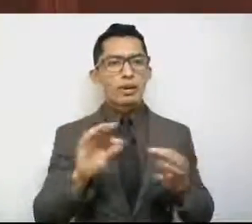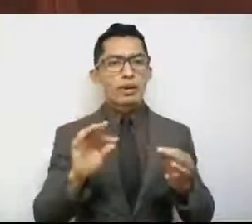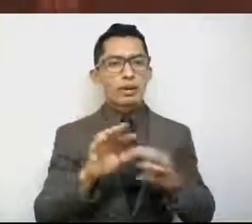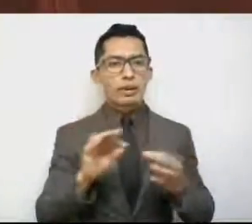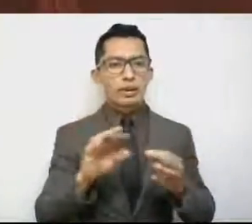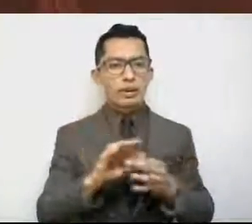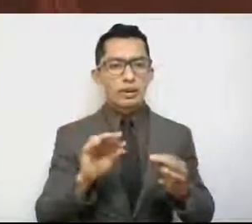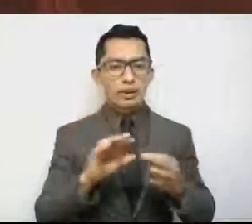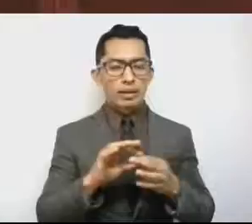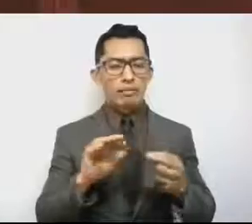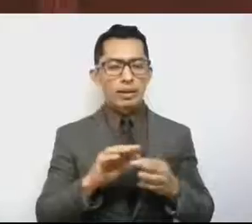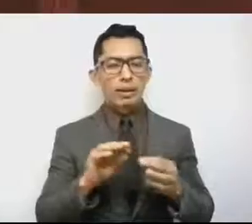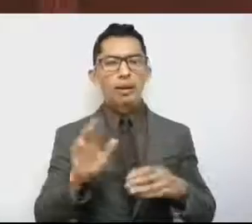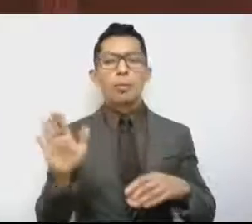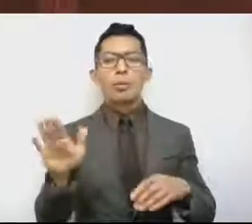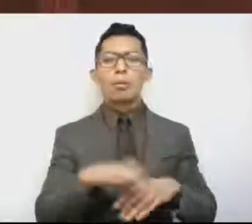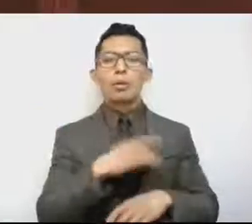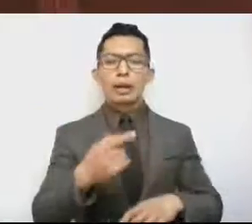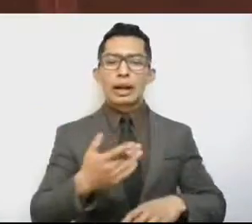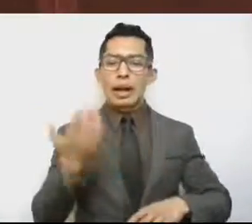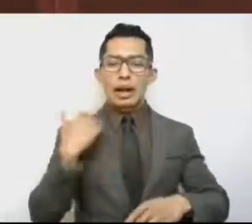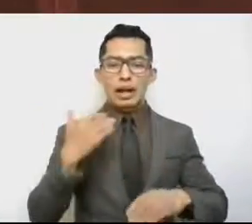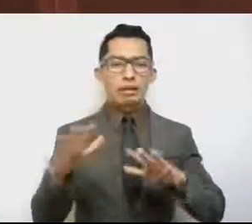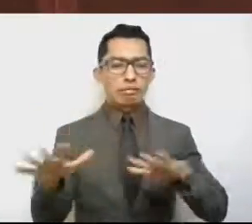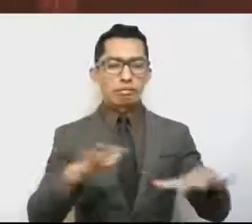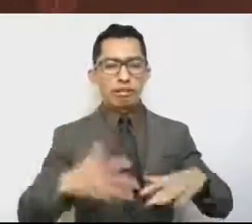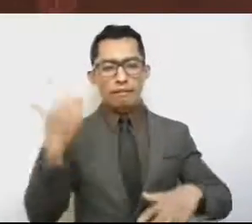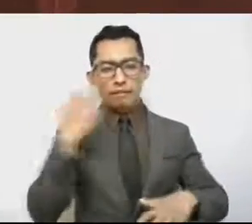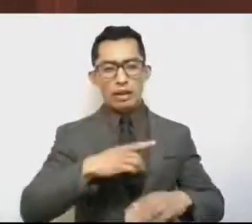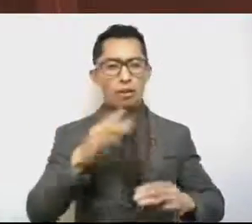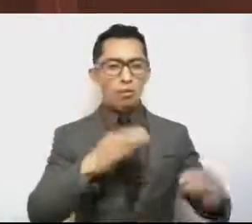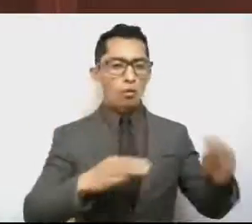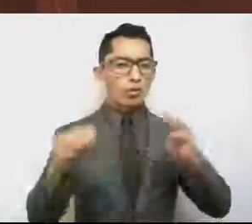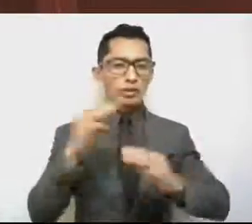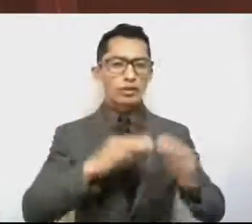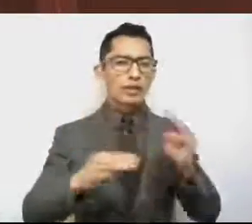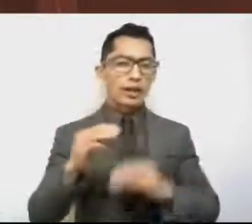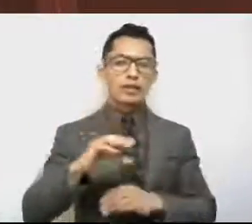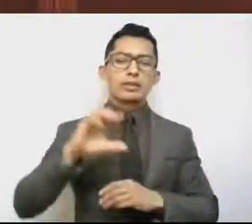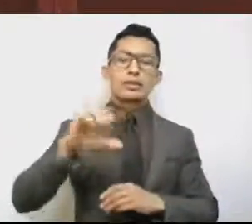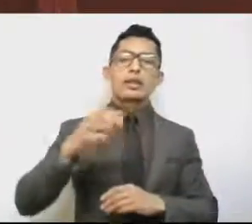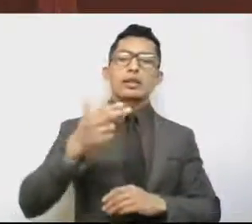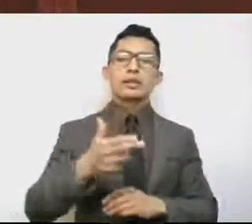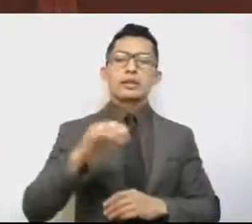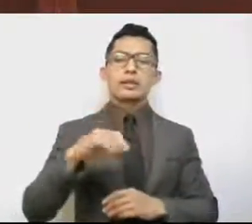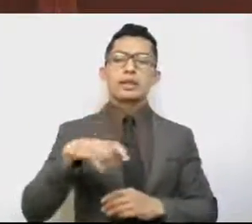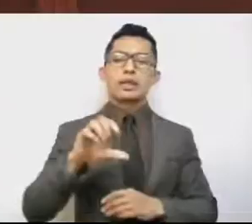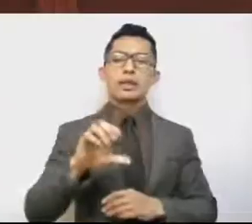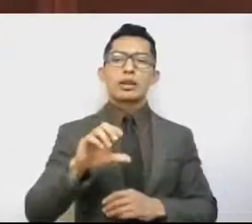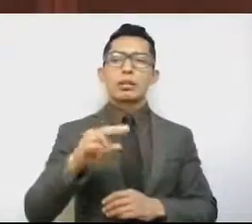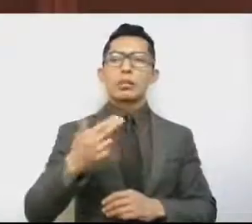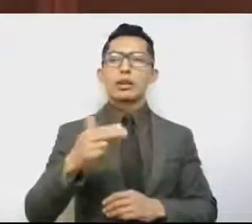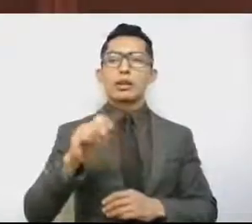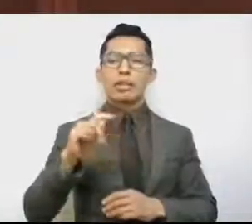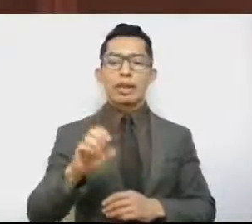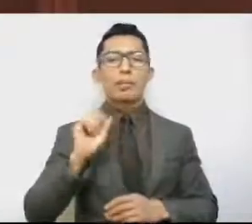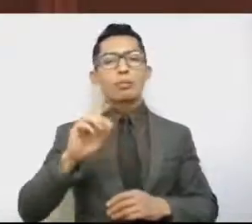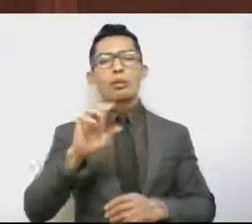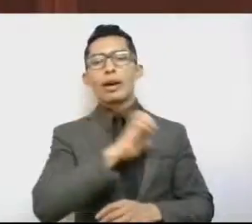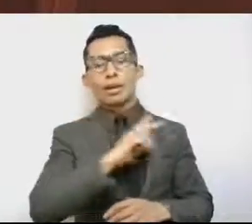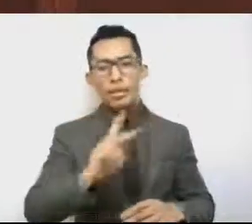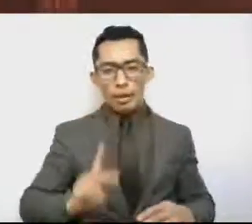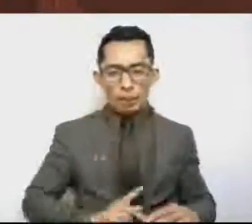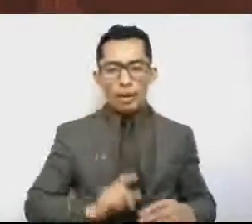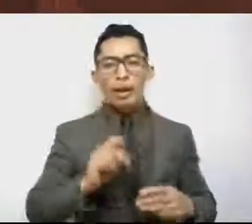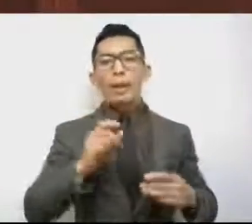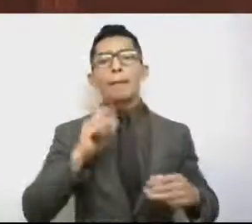raíz del desastre que hubo en el Cerro del Chiquihuite, a raíz de lo de Catepec, a raíz de lo